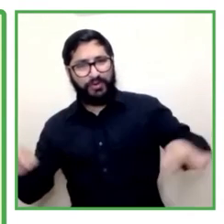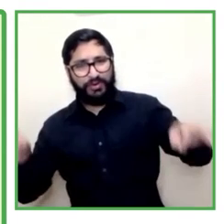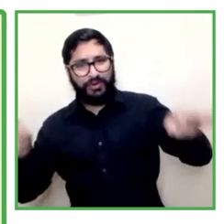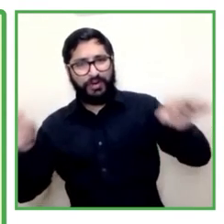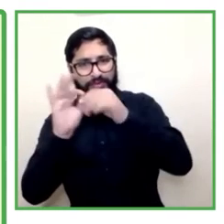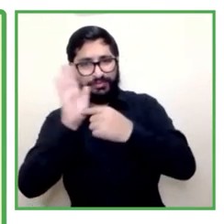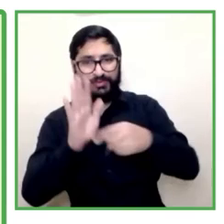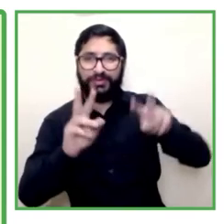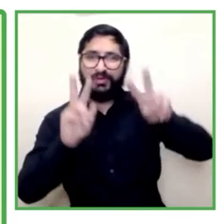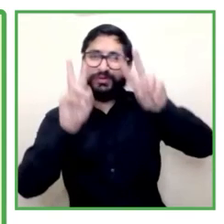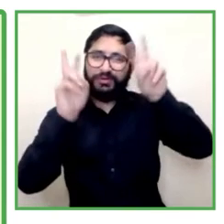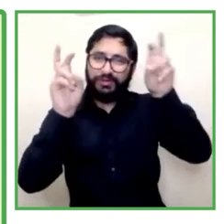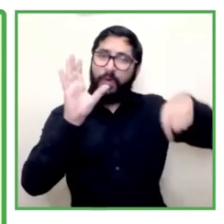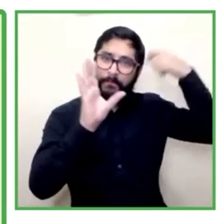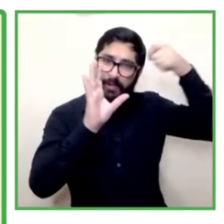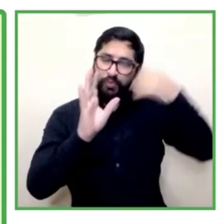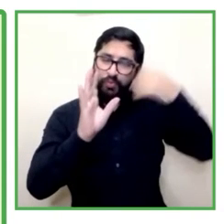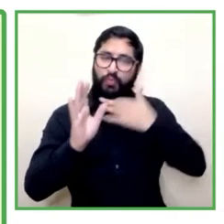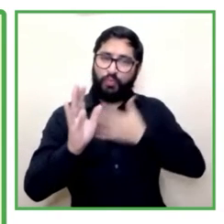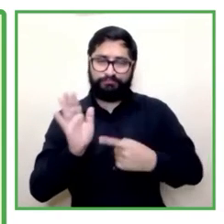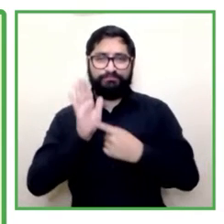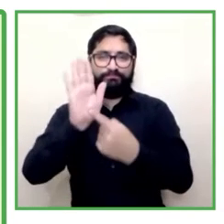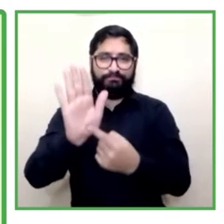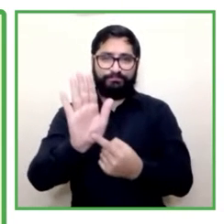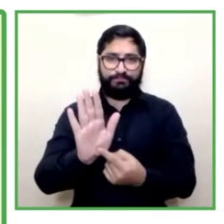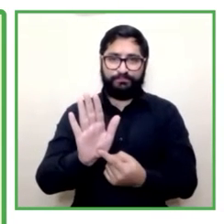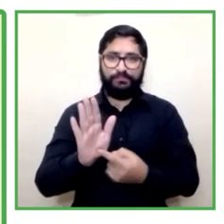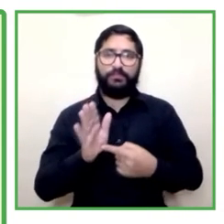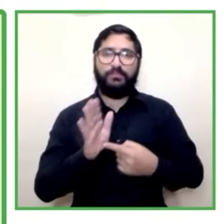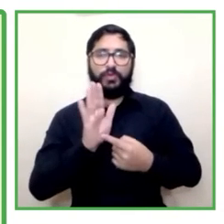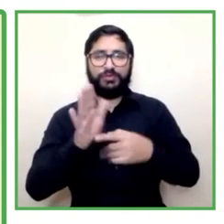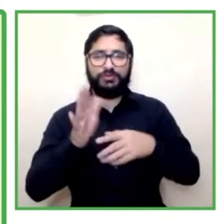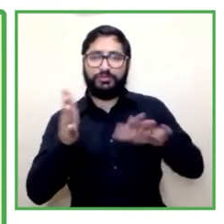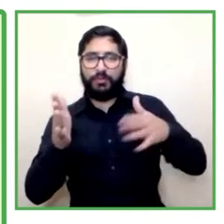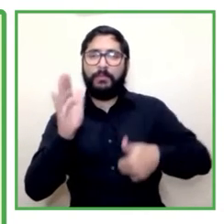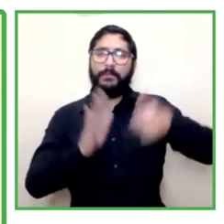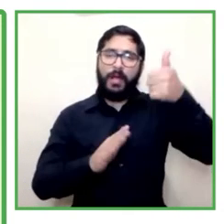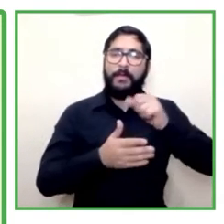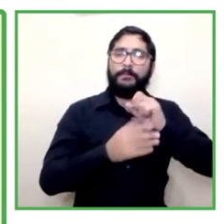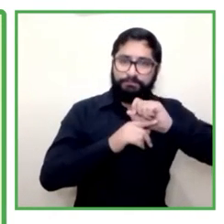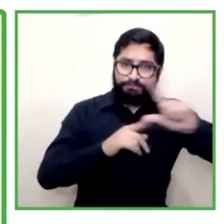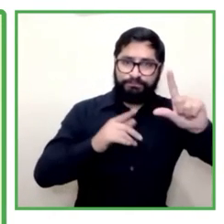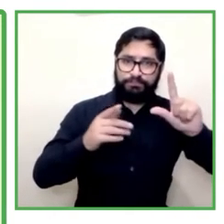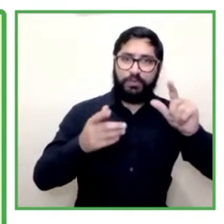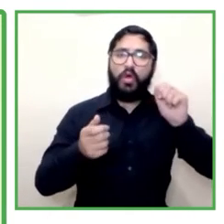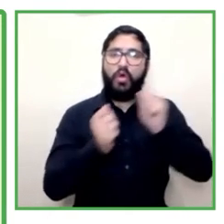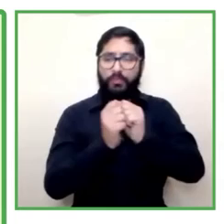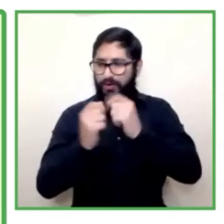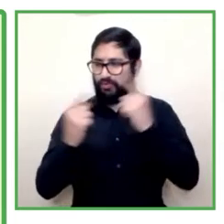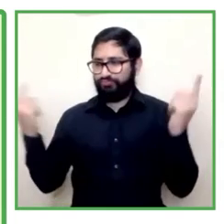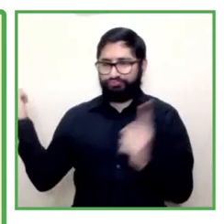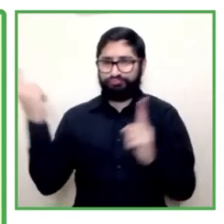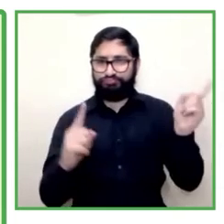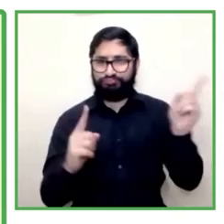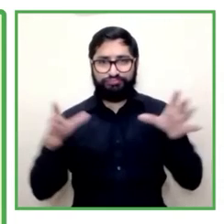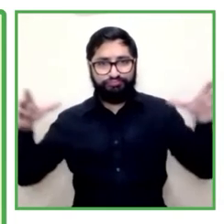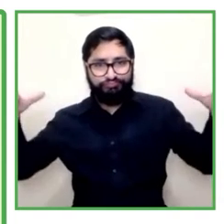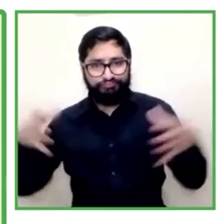que habla de algunos emprendimientos, de algunos de los compañeros que están y son parte de la cooperativa. Muchas gracias.